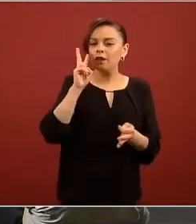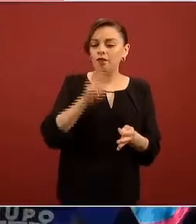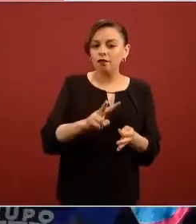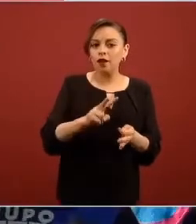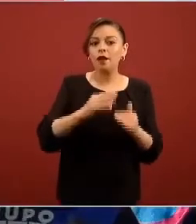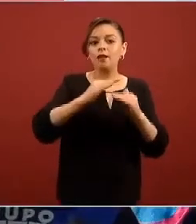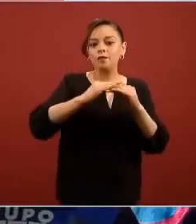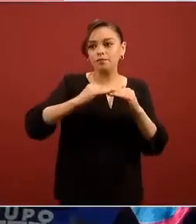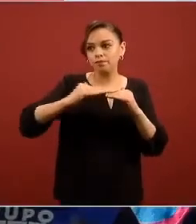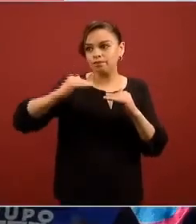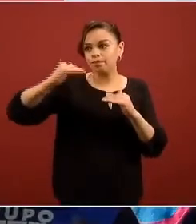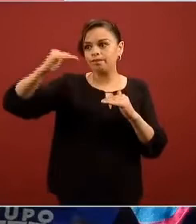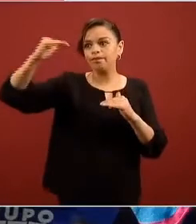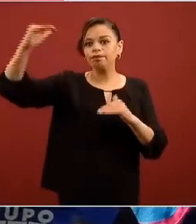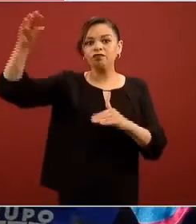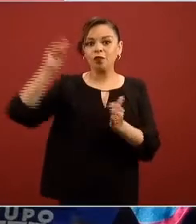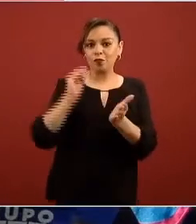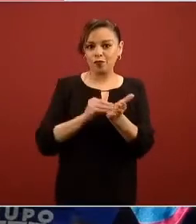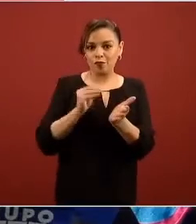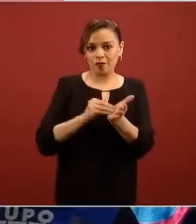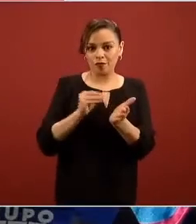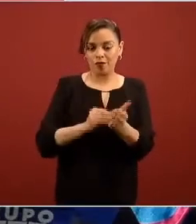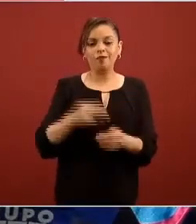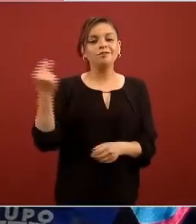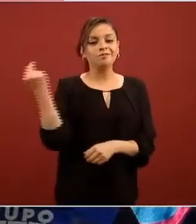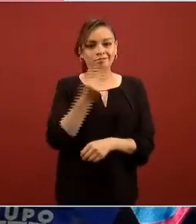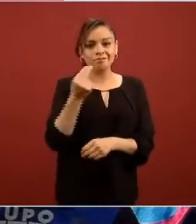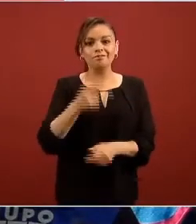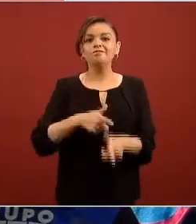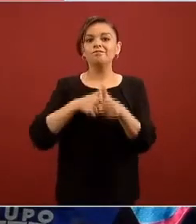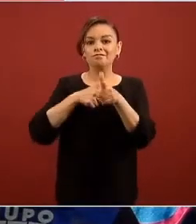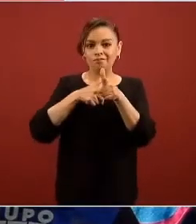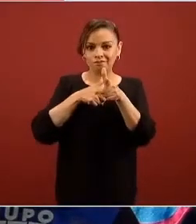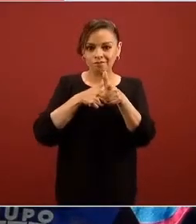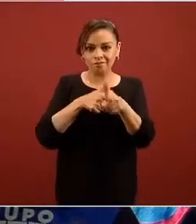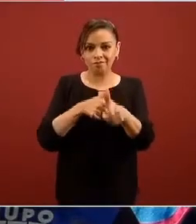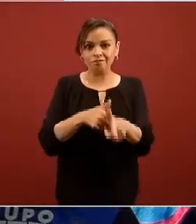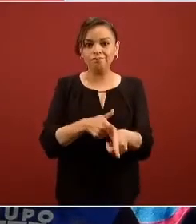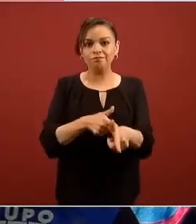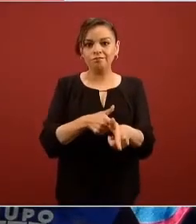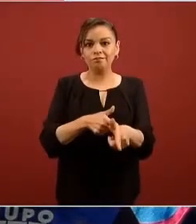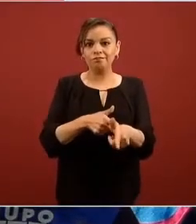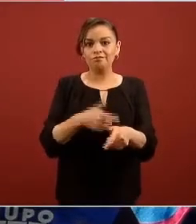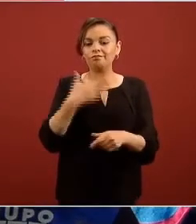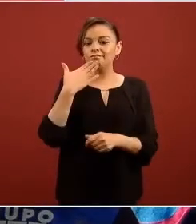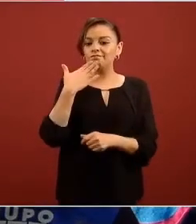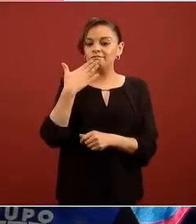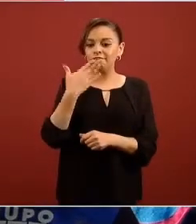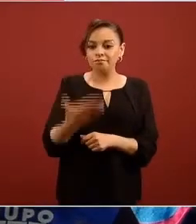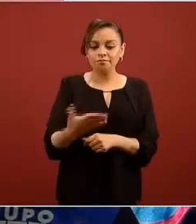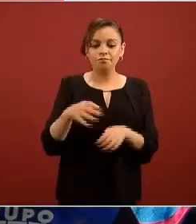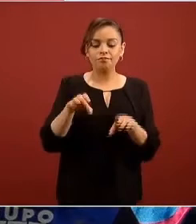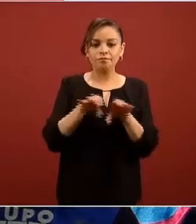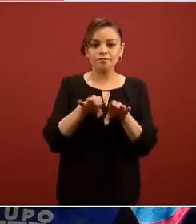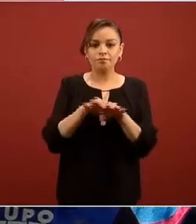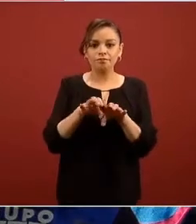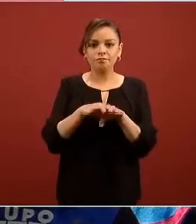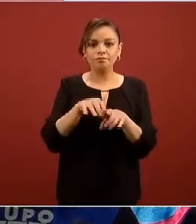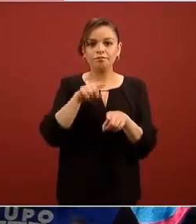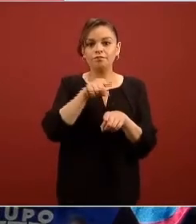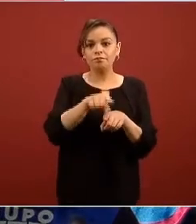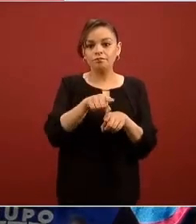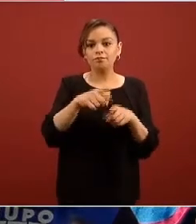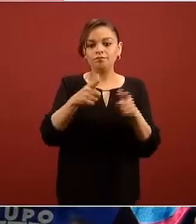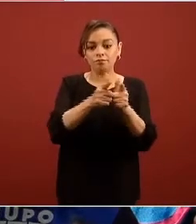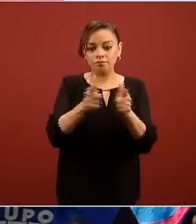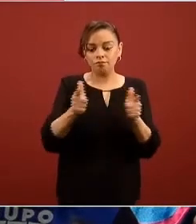ascendente y que por lo tanto hay que continuar trabajando en poder hacer efectivas las intervenciones poblacionales